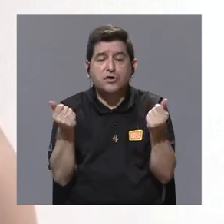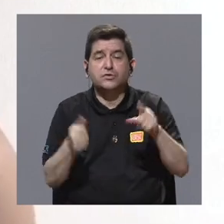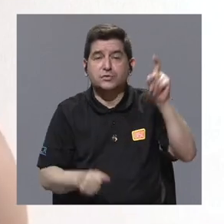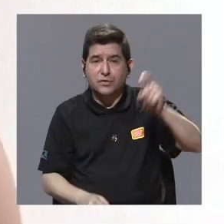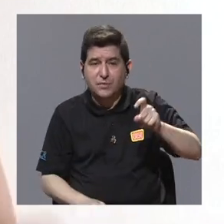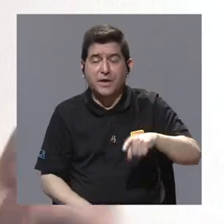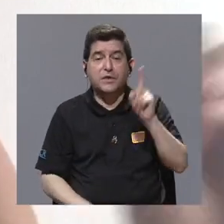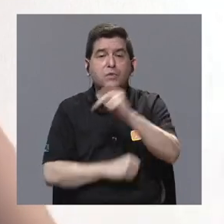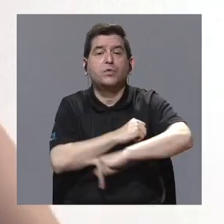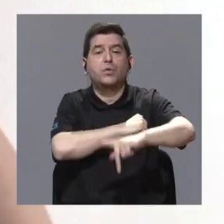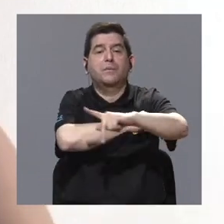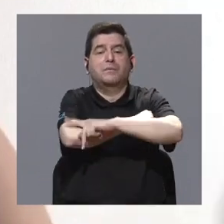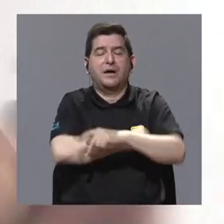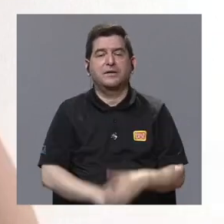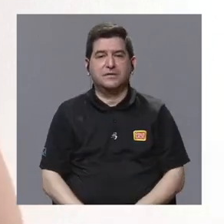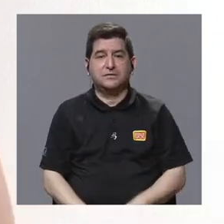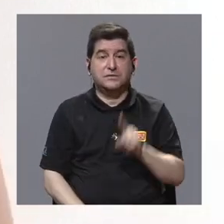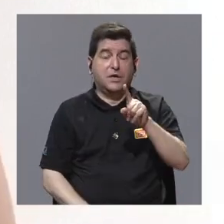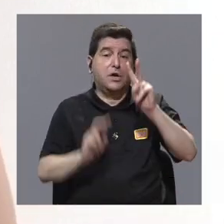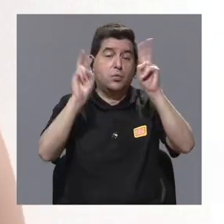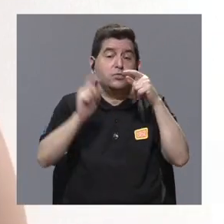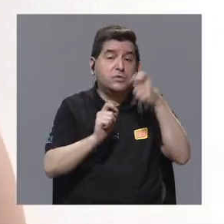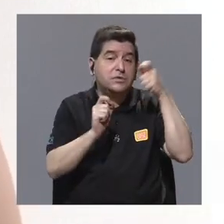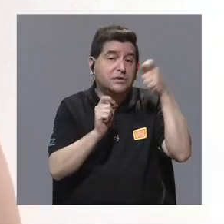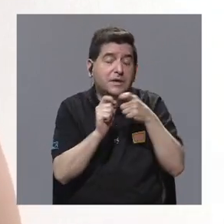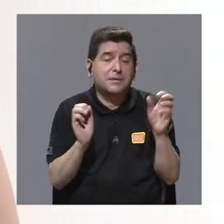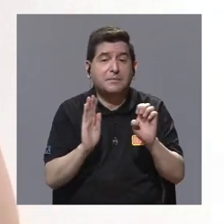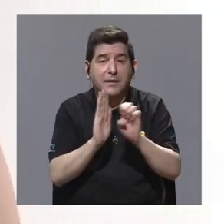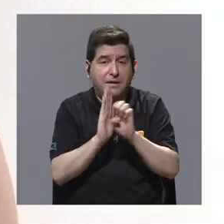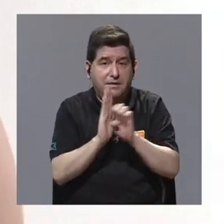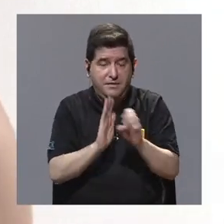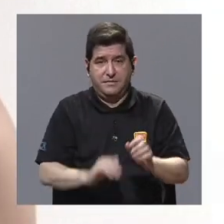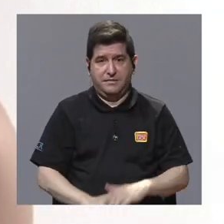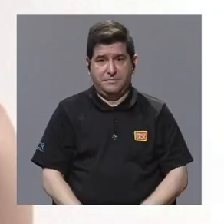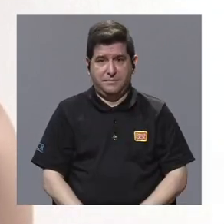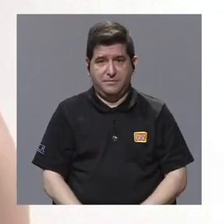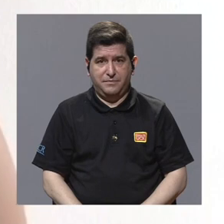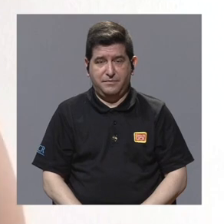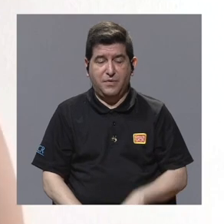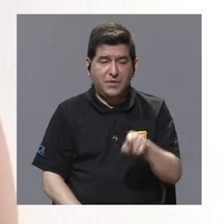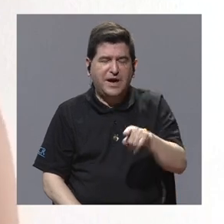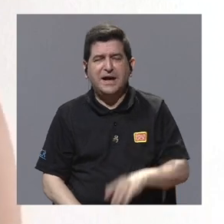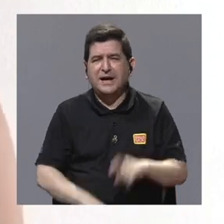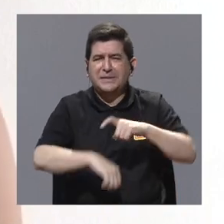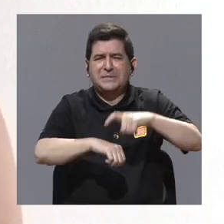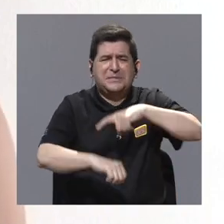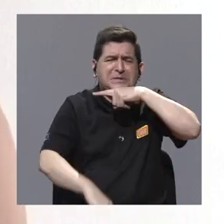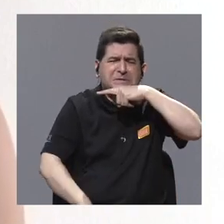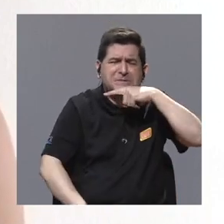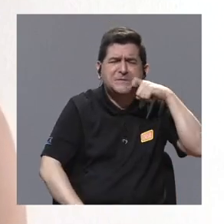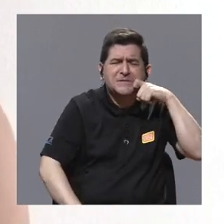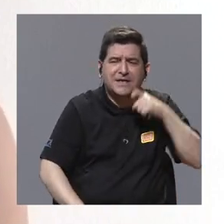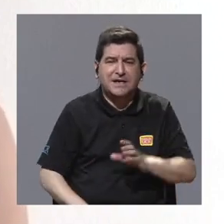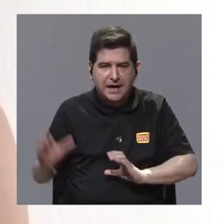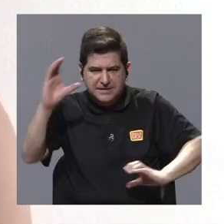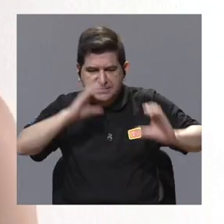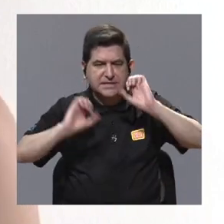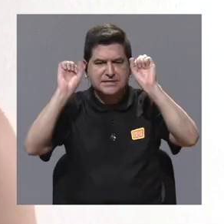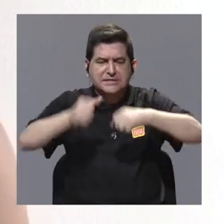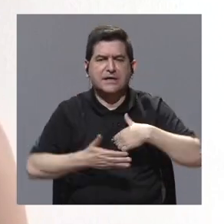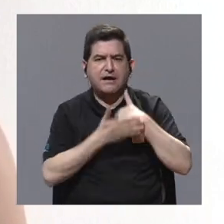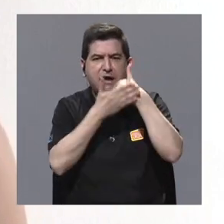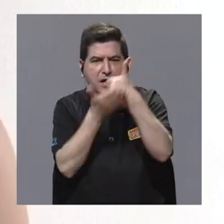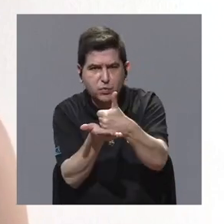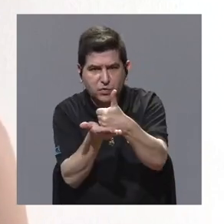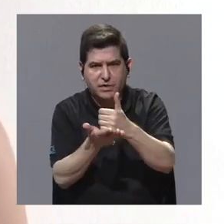necesidades de un país, en un tema en particular, por ejemplo, la sequía, por ejemplo. Entonces, cómo la ciencia puede ayudar